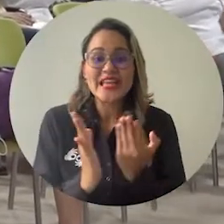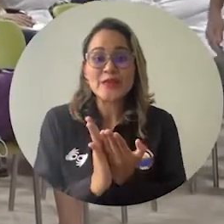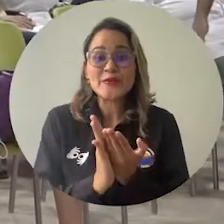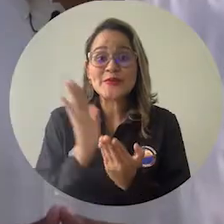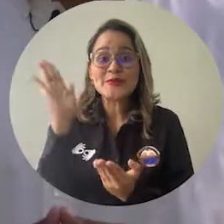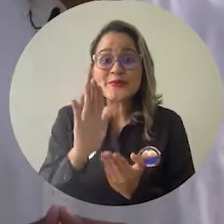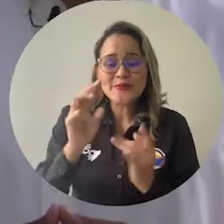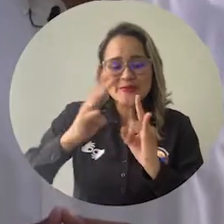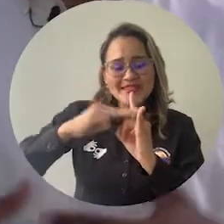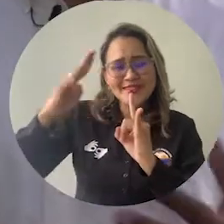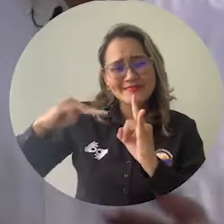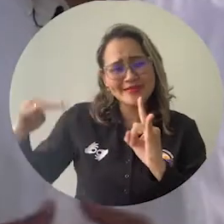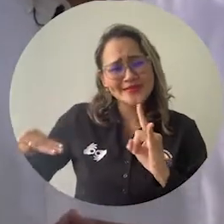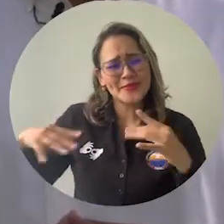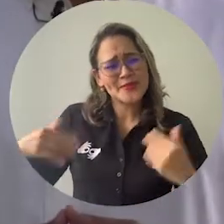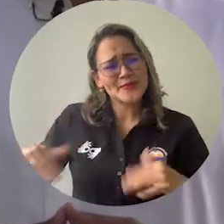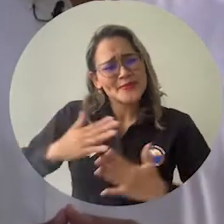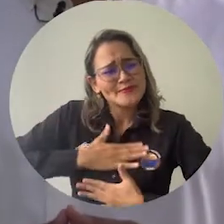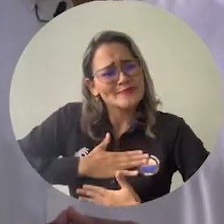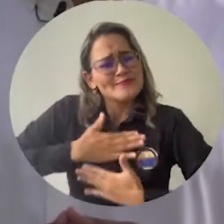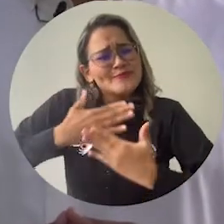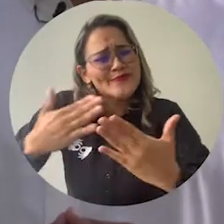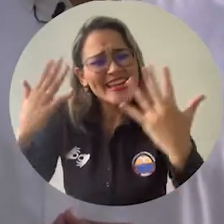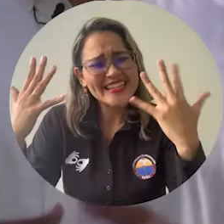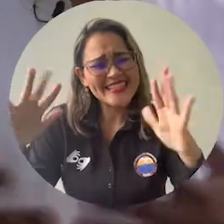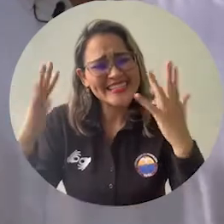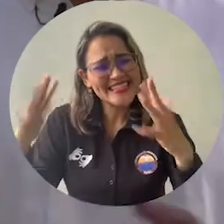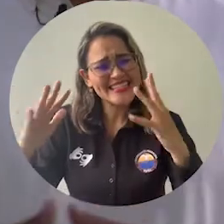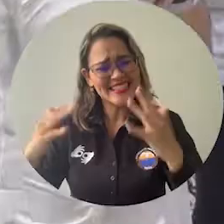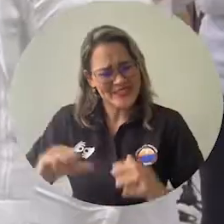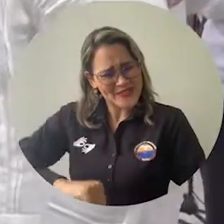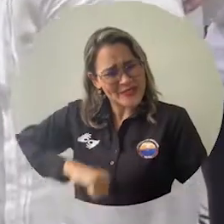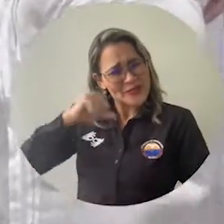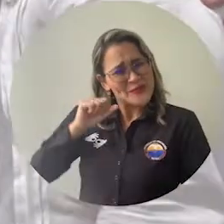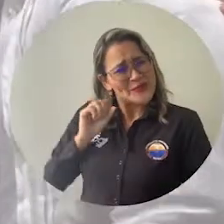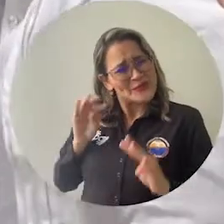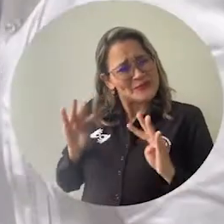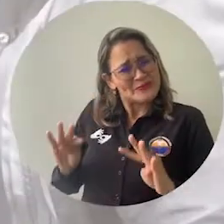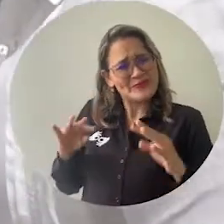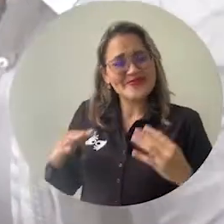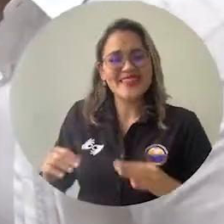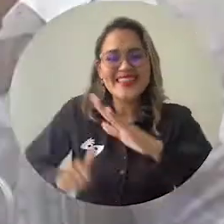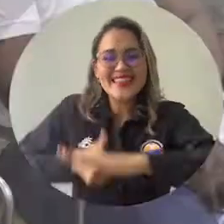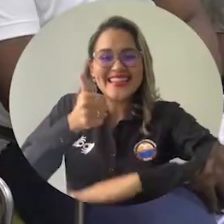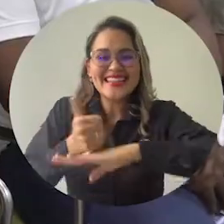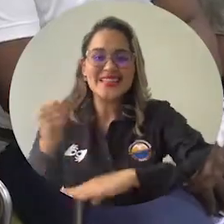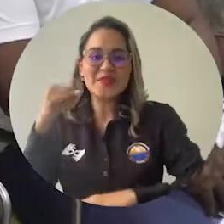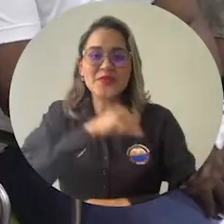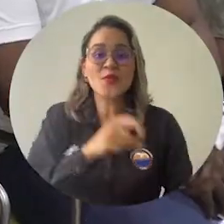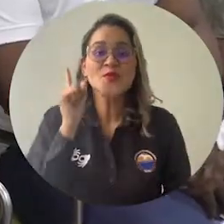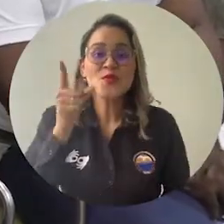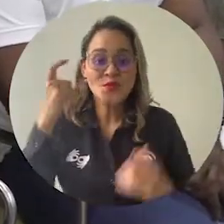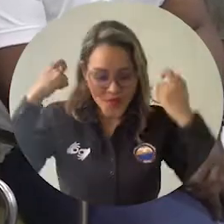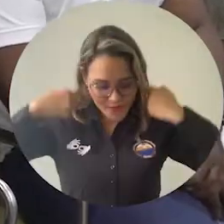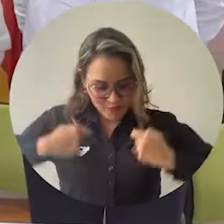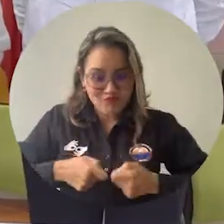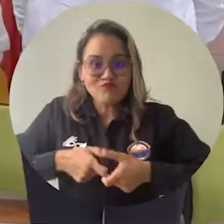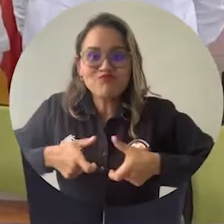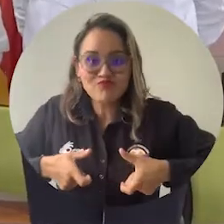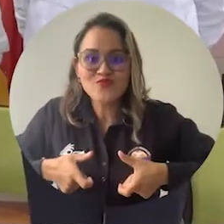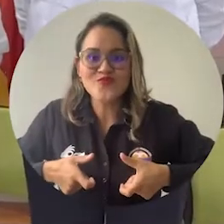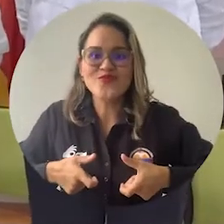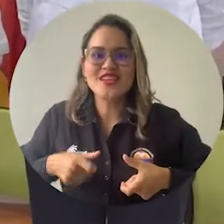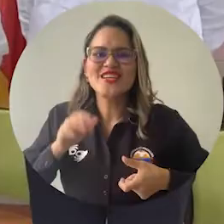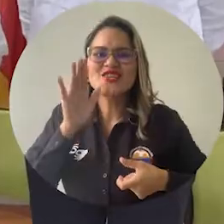Estudiantes de la Universidad del Magdalena manifestaron sus mensajes de felicitación y orgullo hacia el rector Pablo Vera Salazar por la medalla